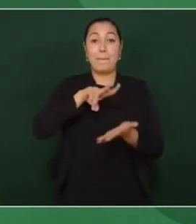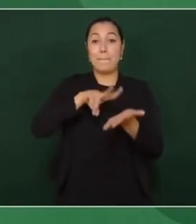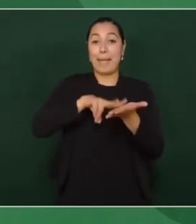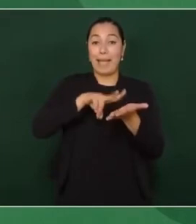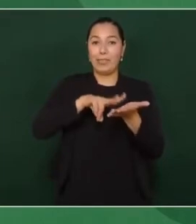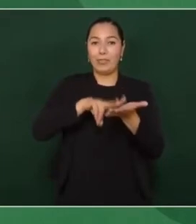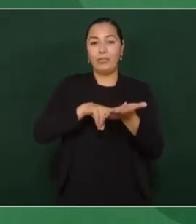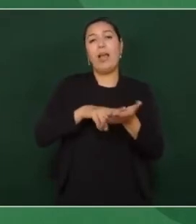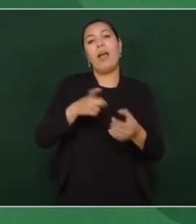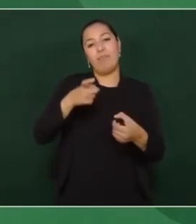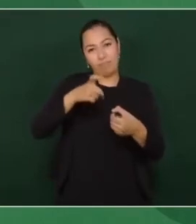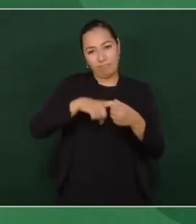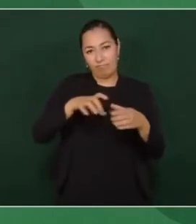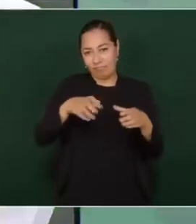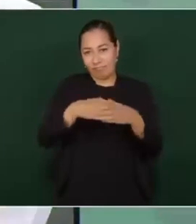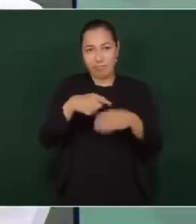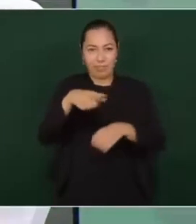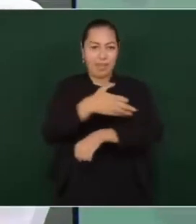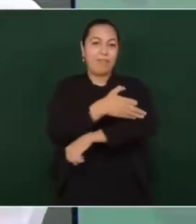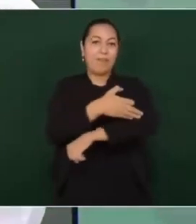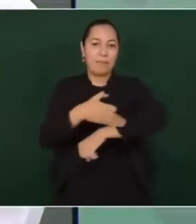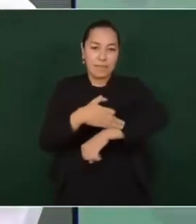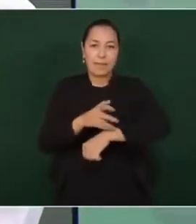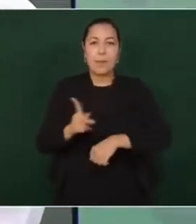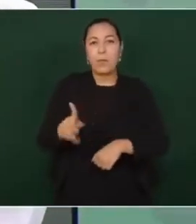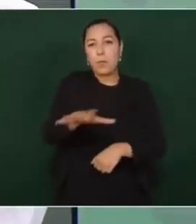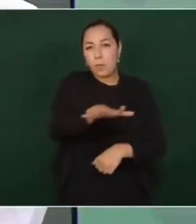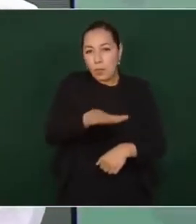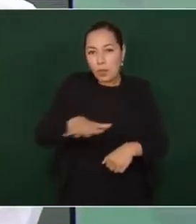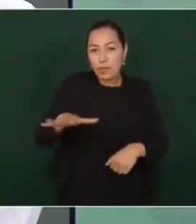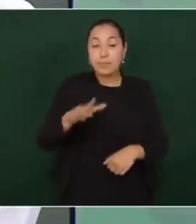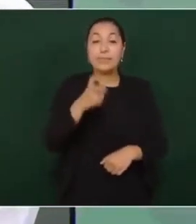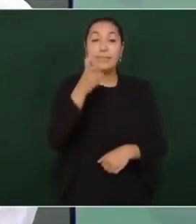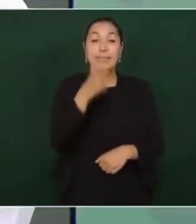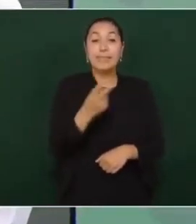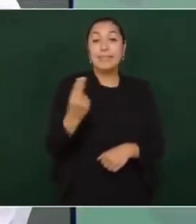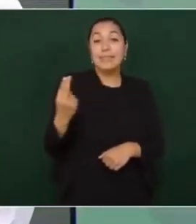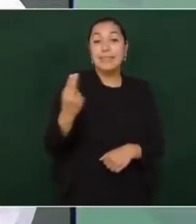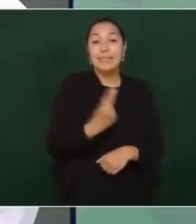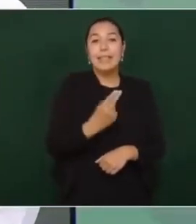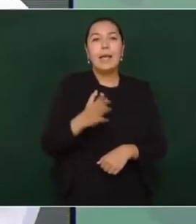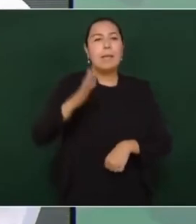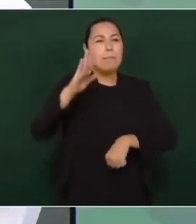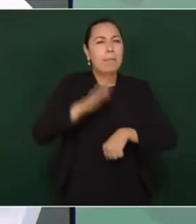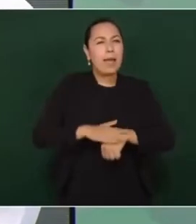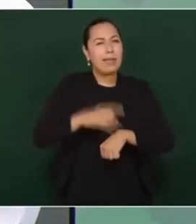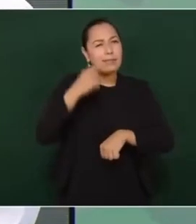en nuestras familias en nuestros pueblos lo que tenemos que hacer es exaltarlos